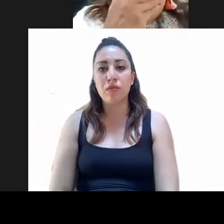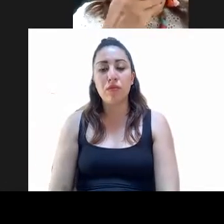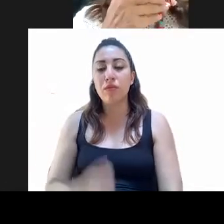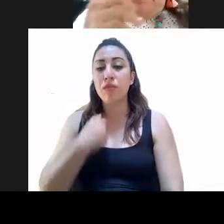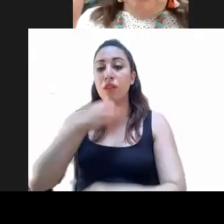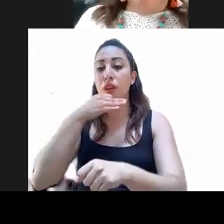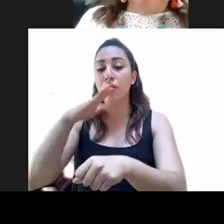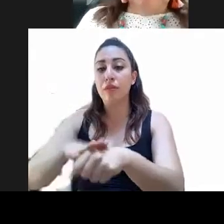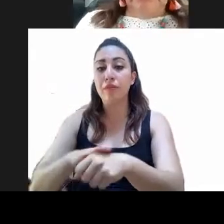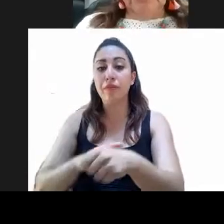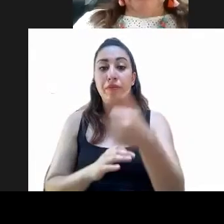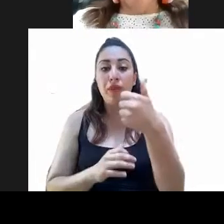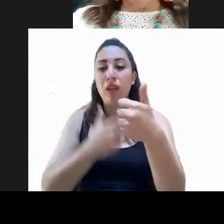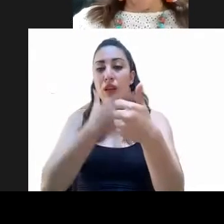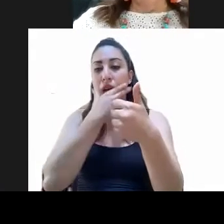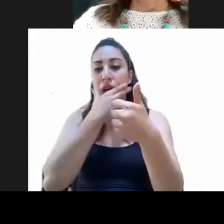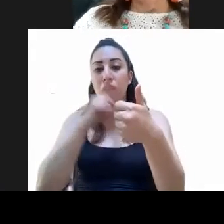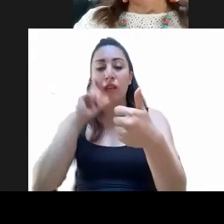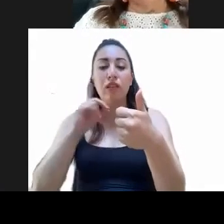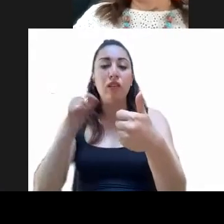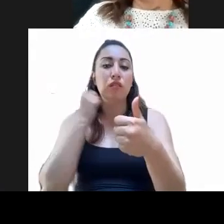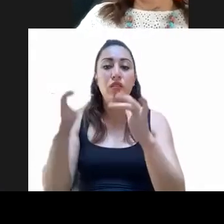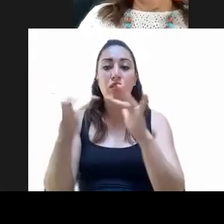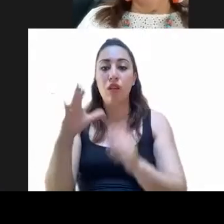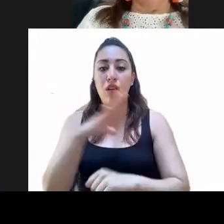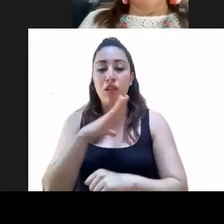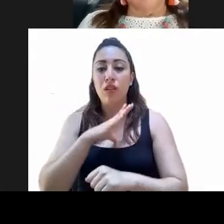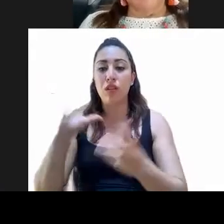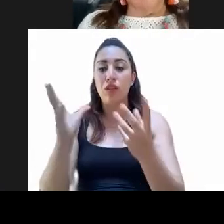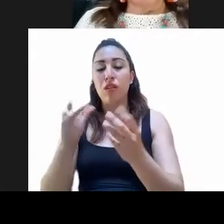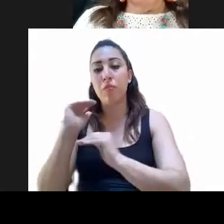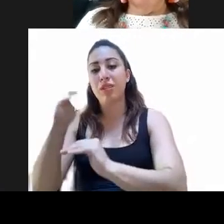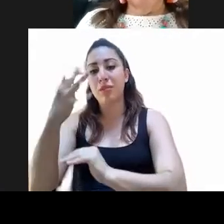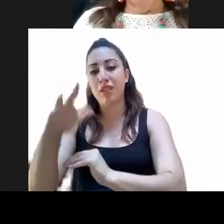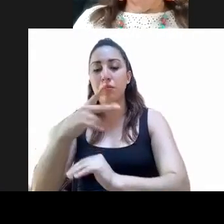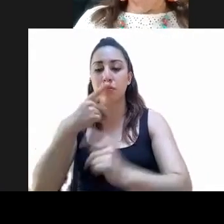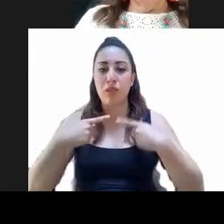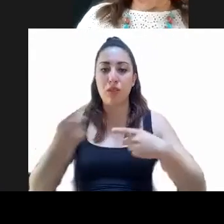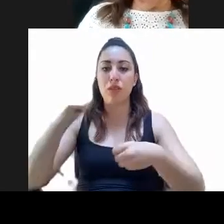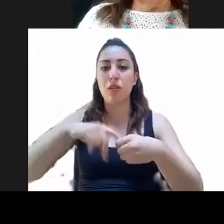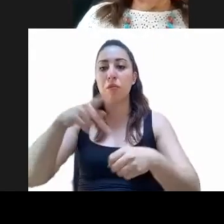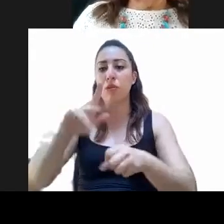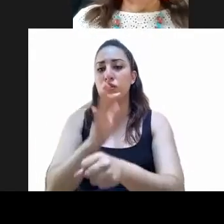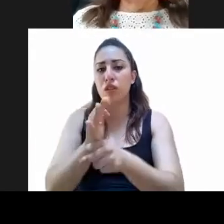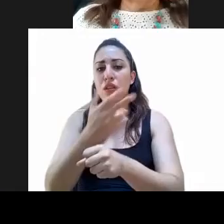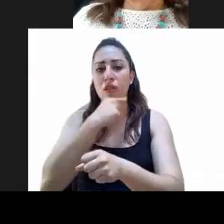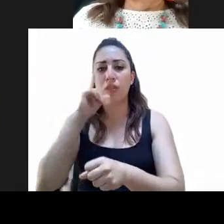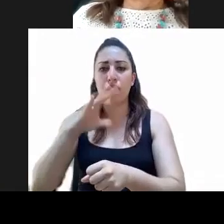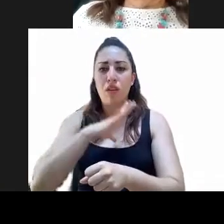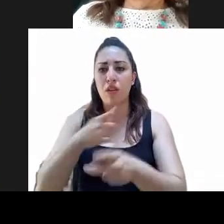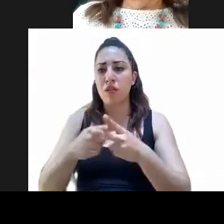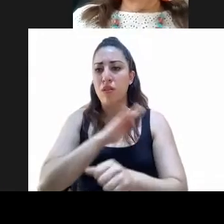asistencia de seis diputadas y diputados de un total de diez integrantes. lo tanto, hay córum para sesionar. Gracias, diputada.